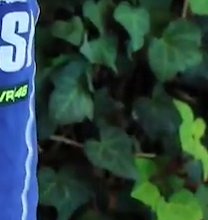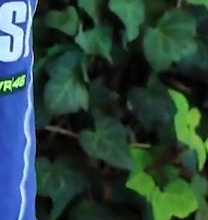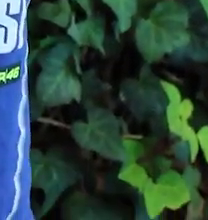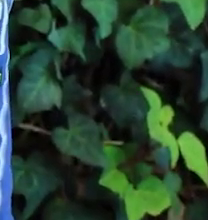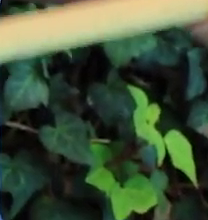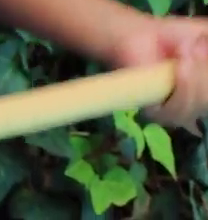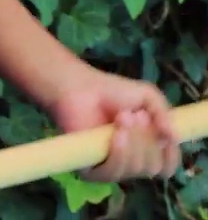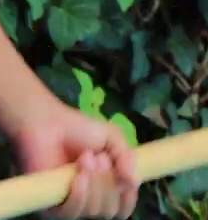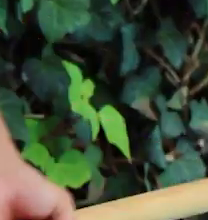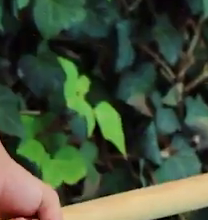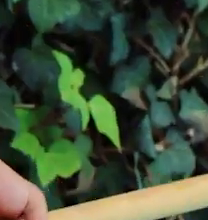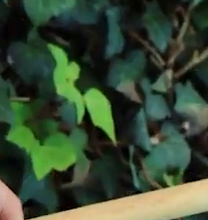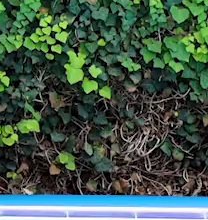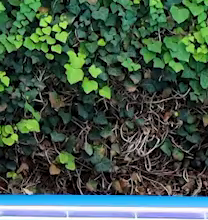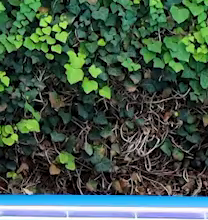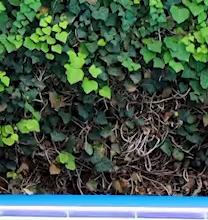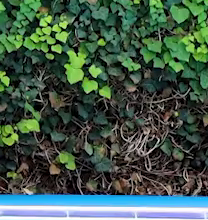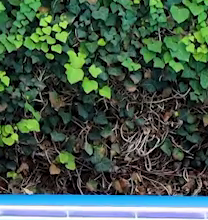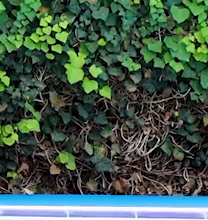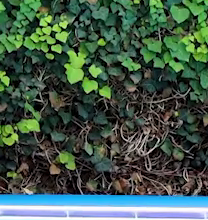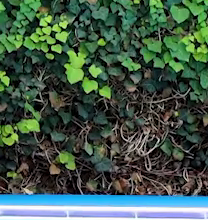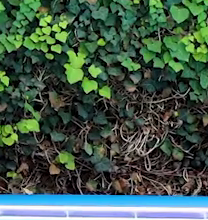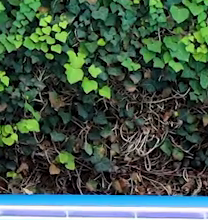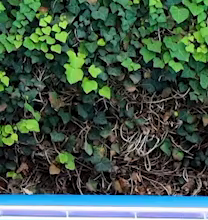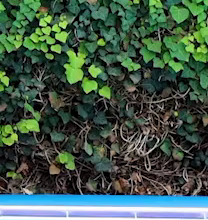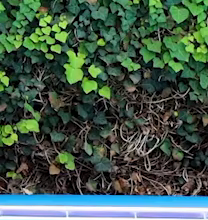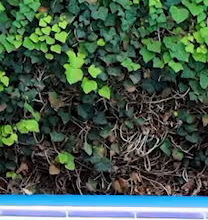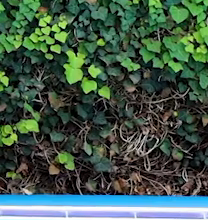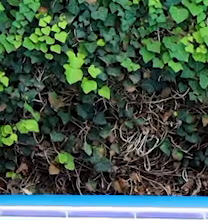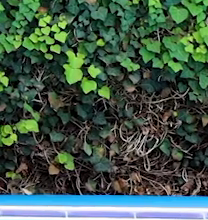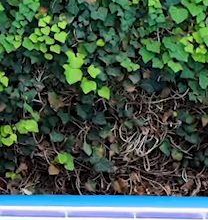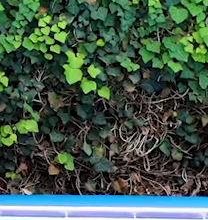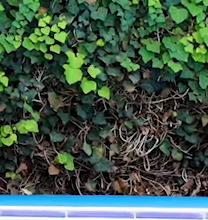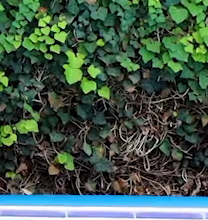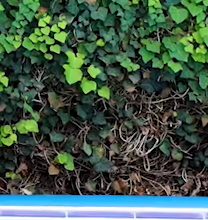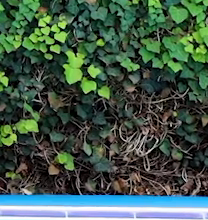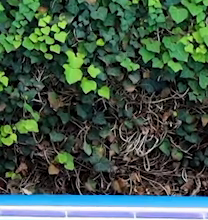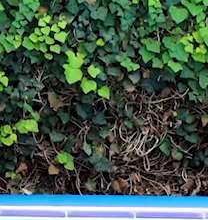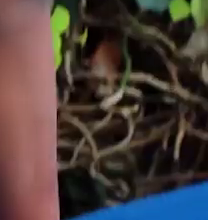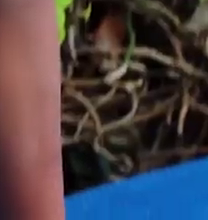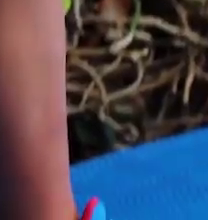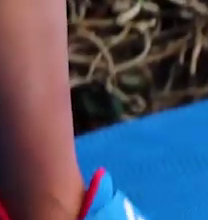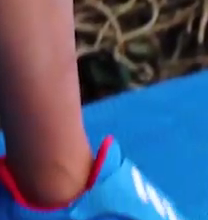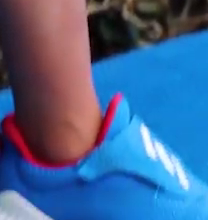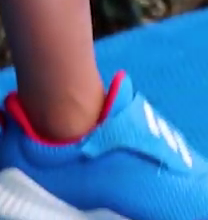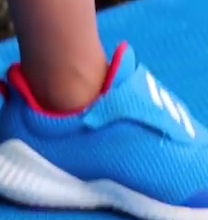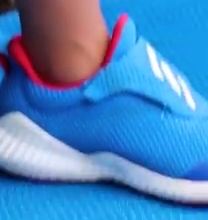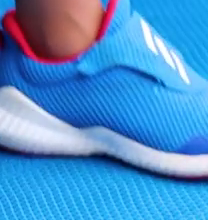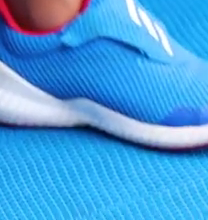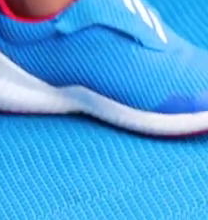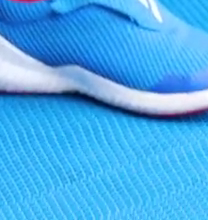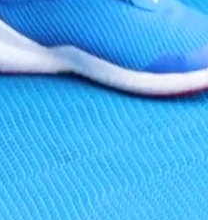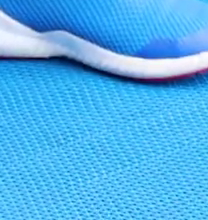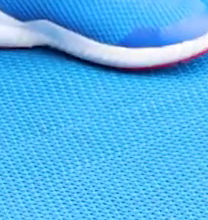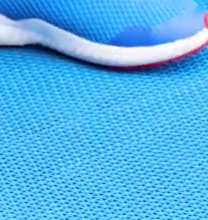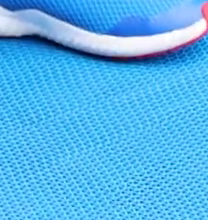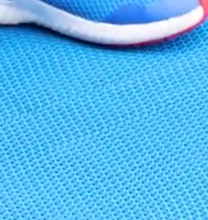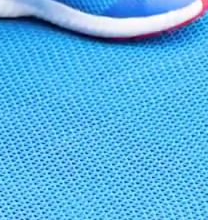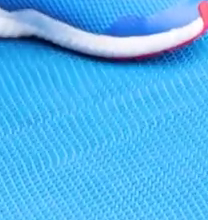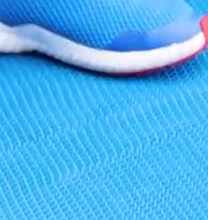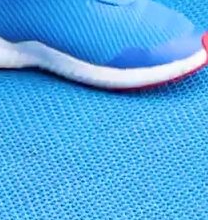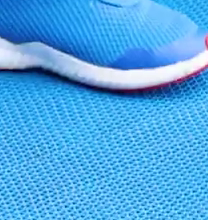respiramos. Dos más, uno, dos. Bien hecho. Descansamos,